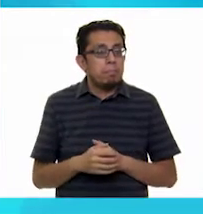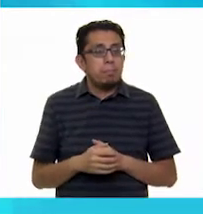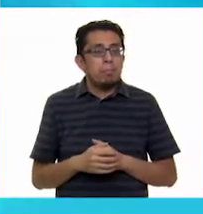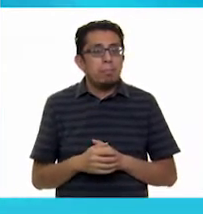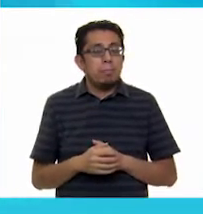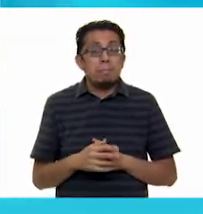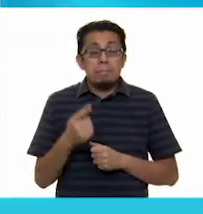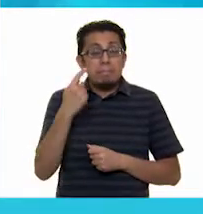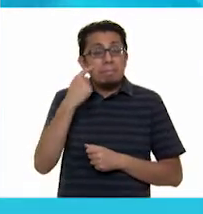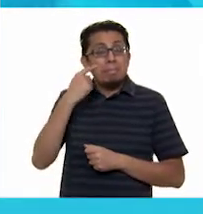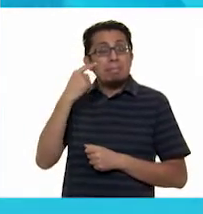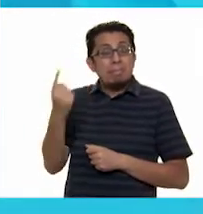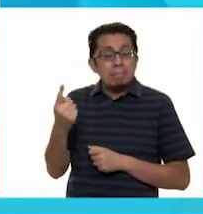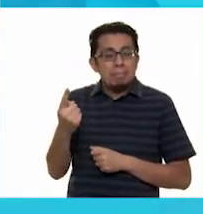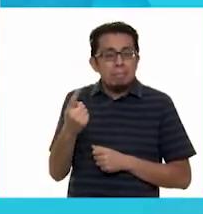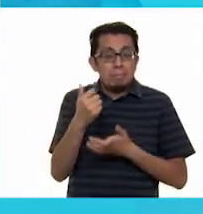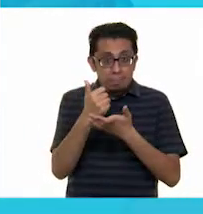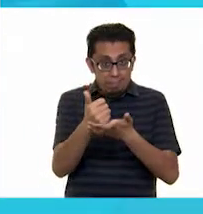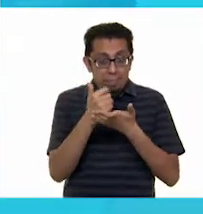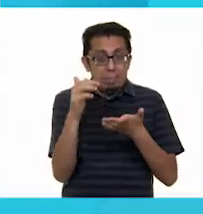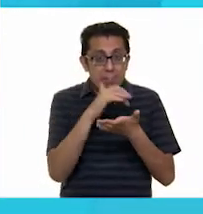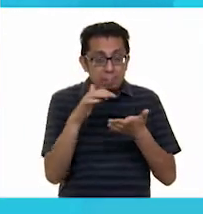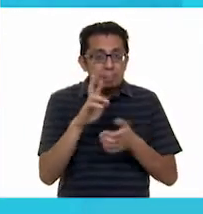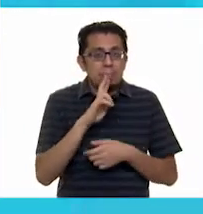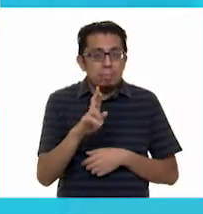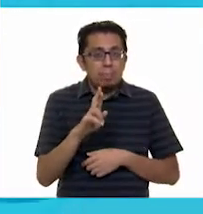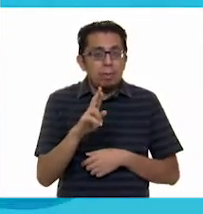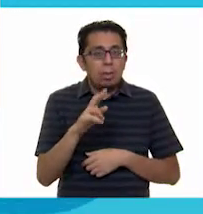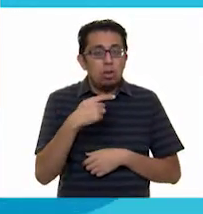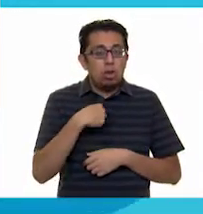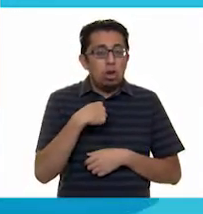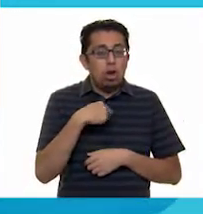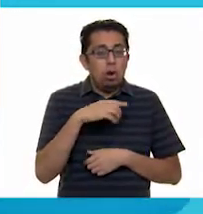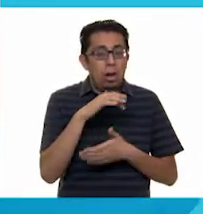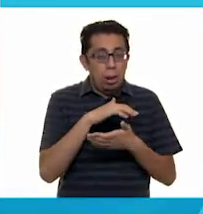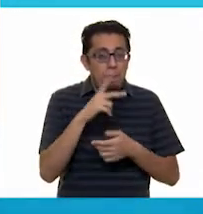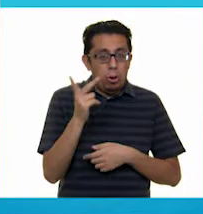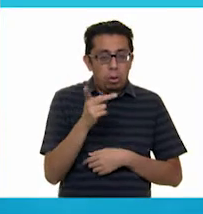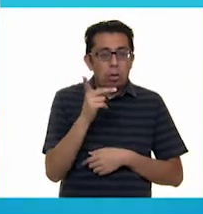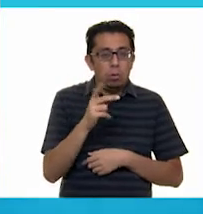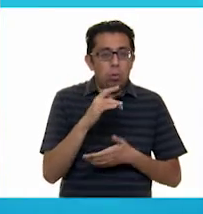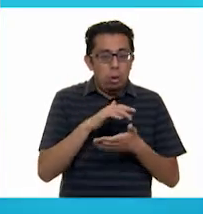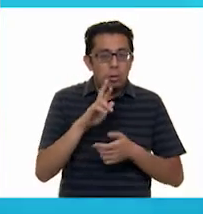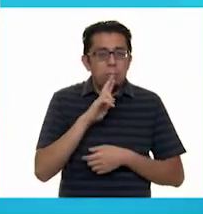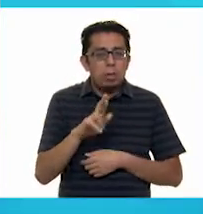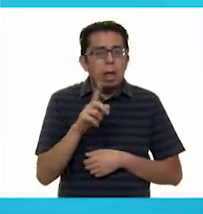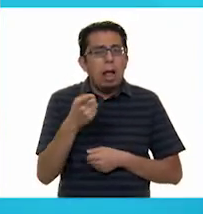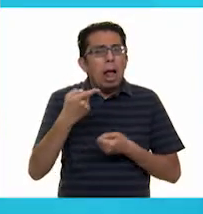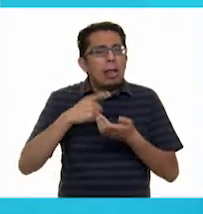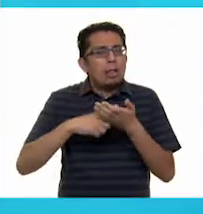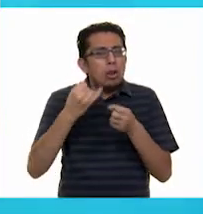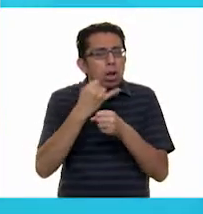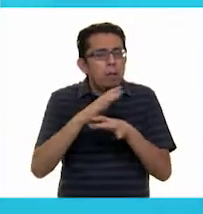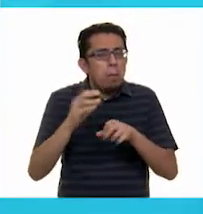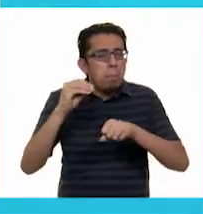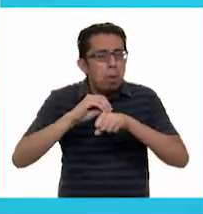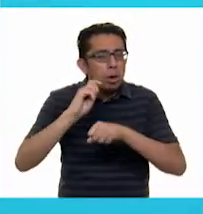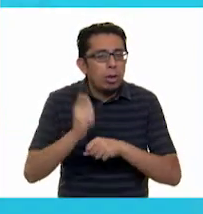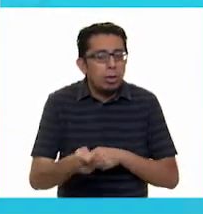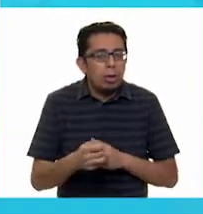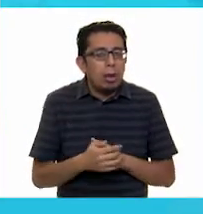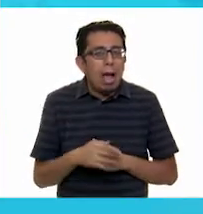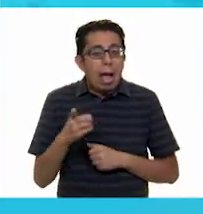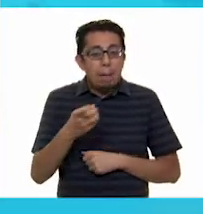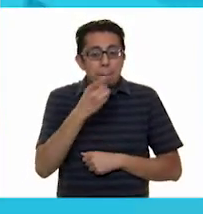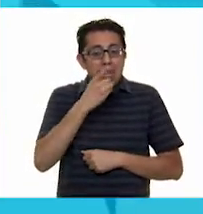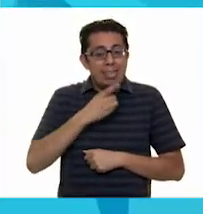mira. ¿Me ayudas a leer las respuestas? Yo leo la pregunta y tú las respuestas. Sí. ¿Qué tipo de información hay en ellas? Nos